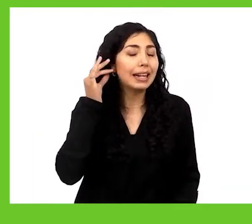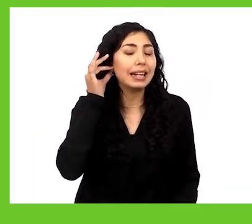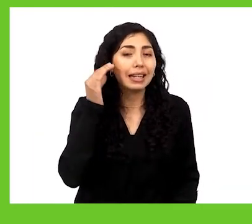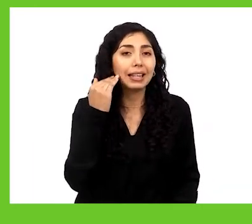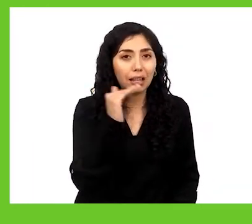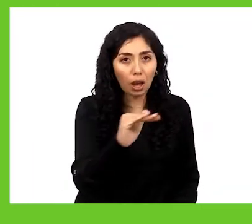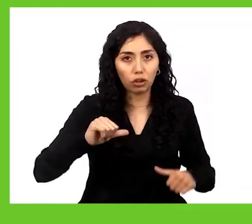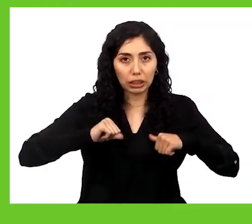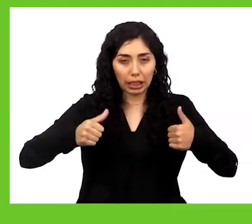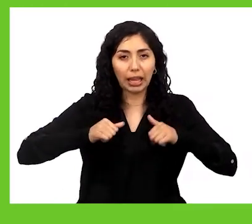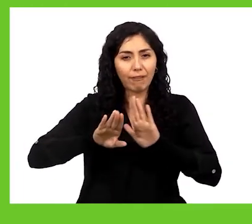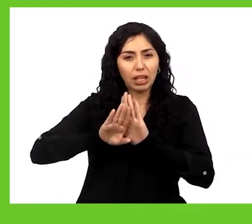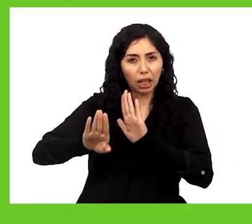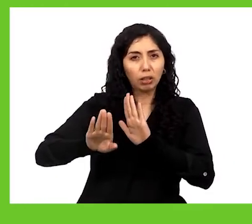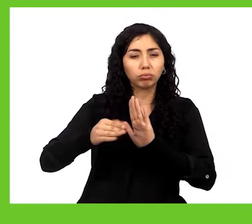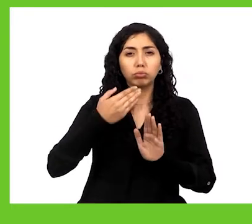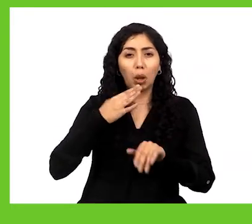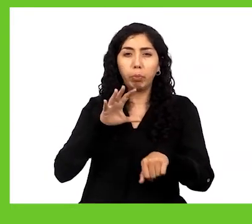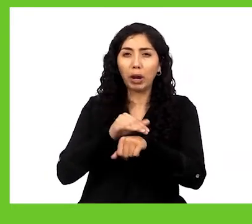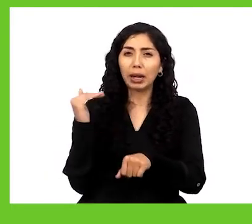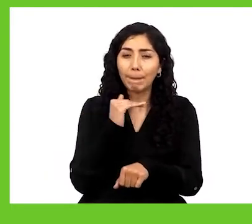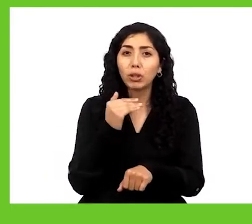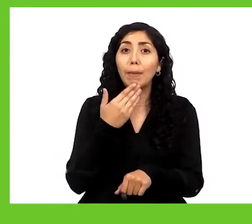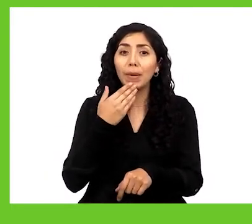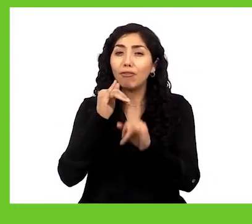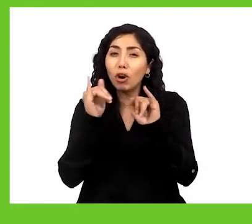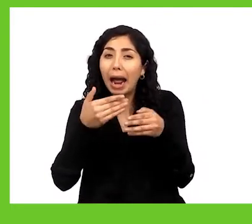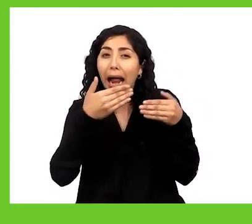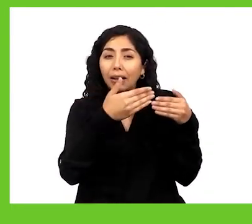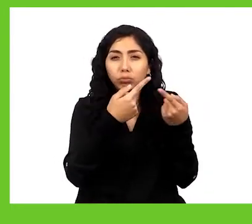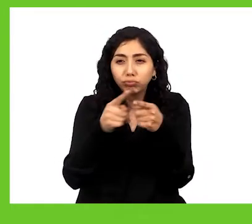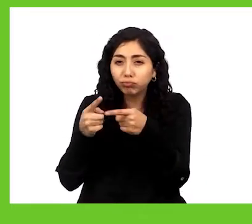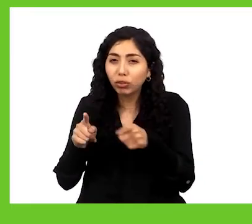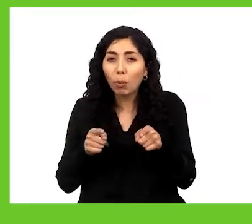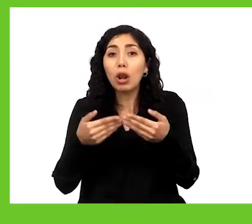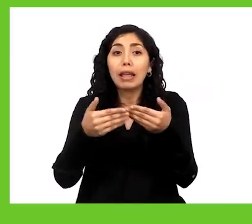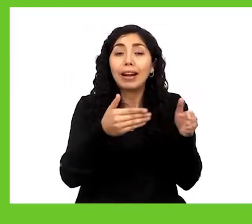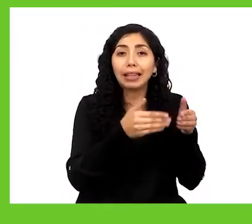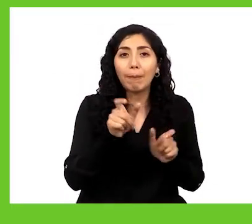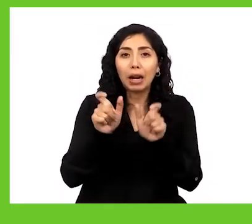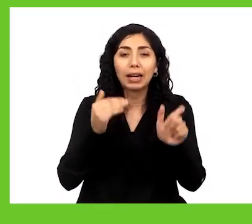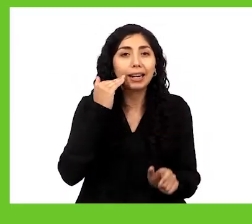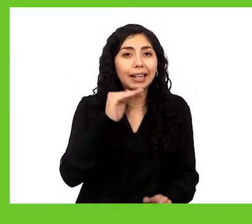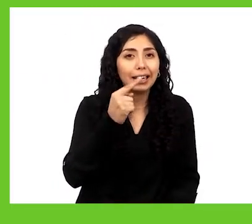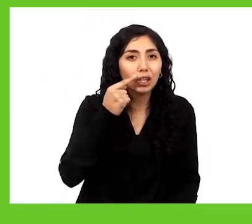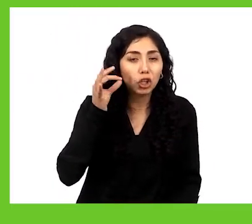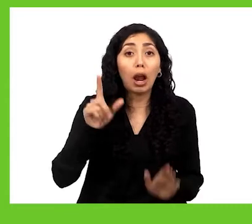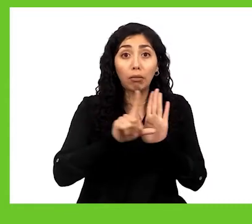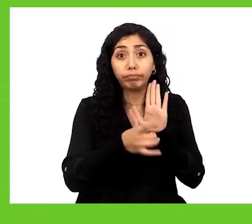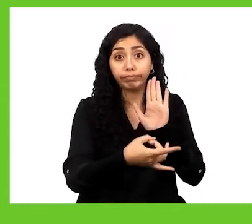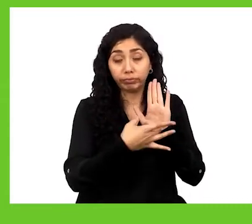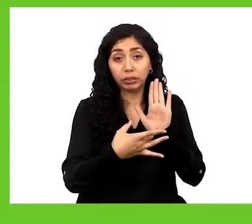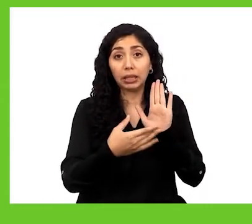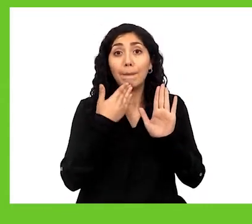adolescentes. Que evite criminalizarlos. Busque medidas alternativas a la privación de libertad para NNA infractores de ley. O,